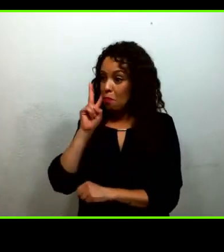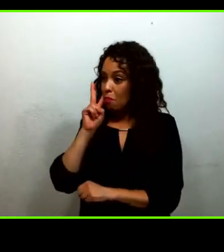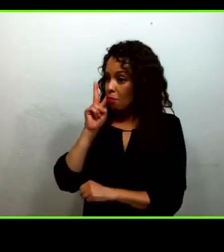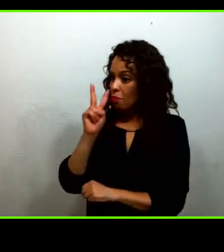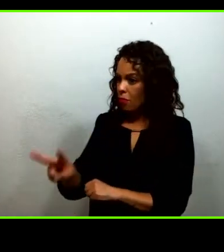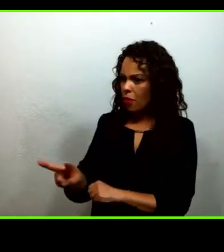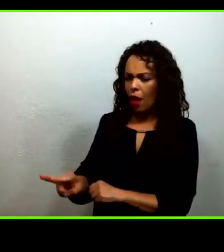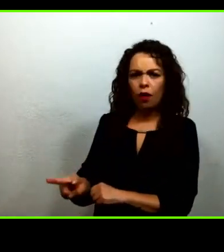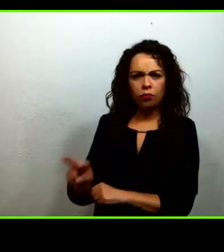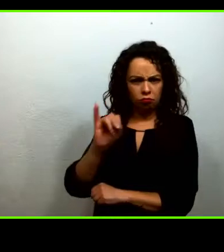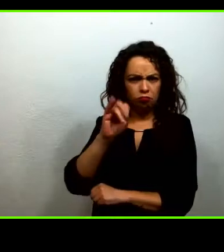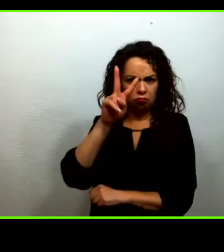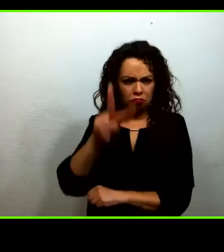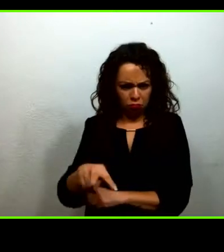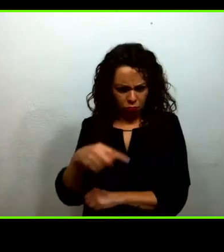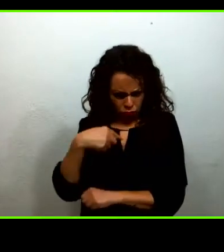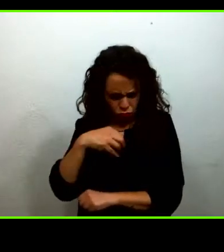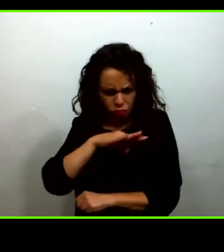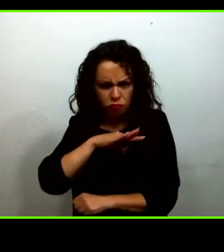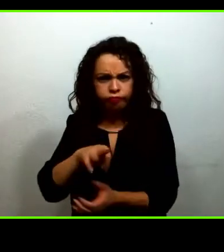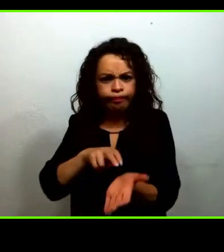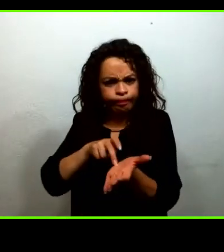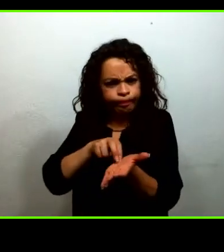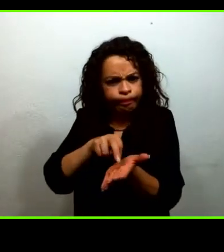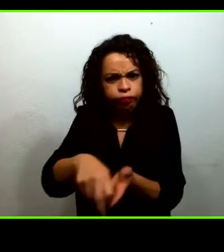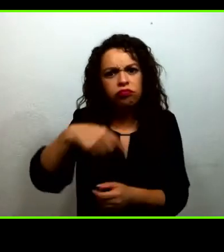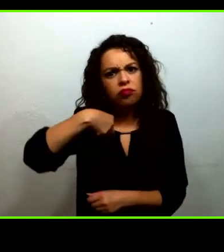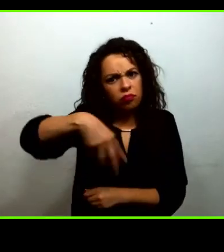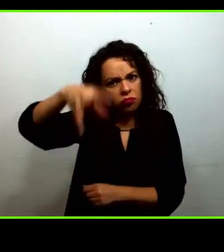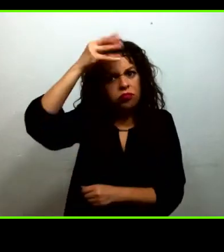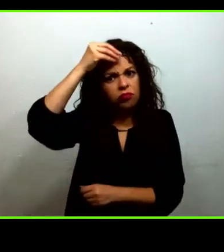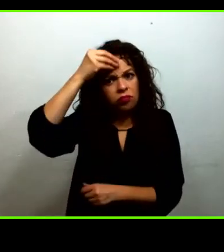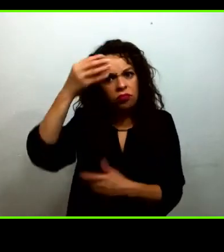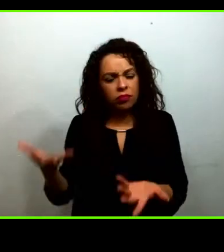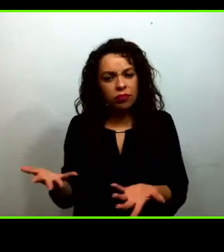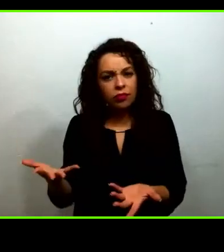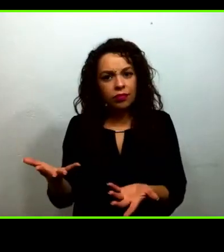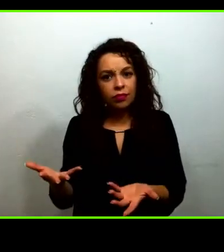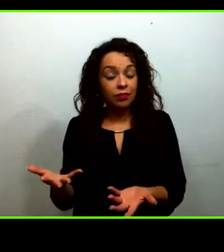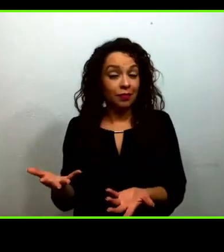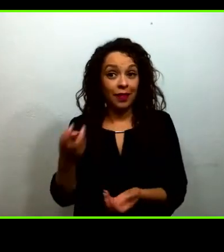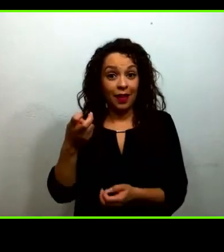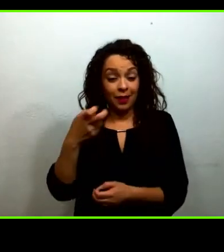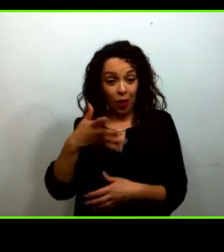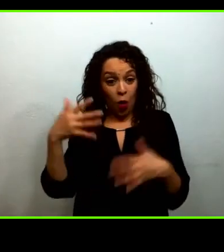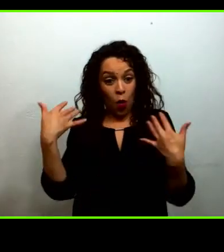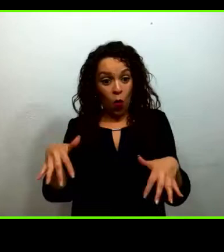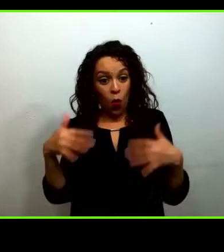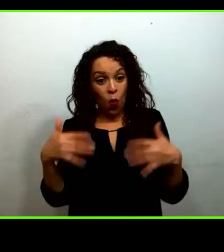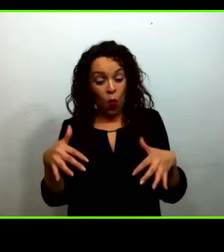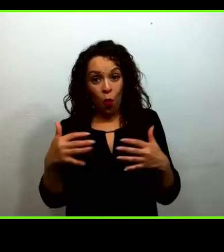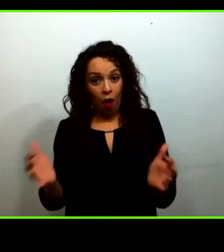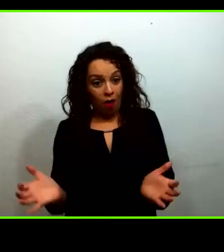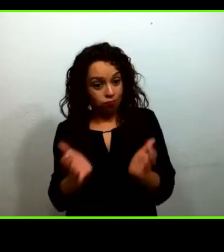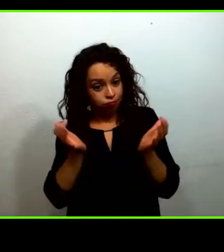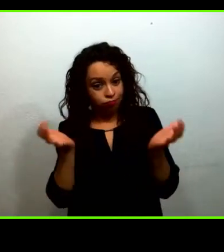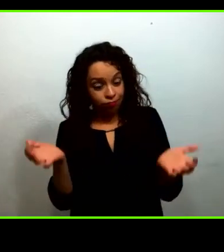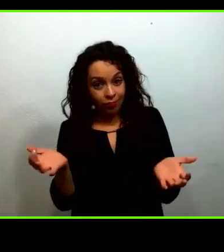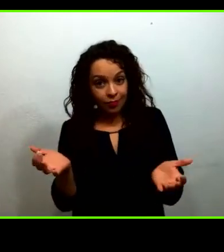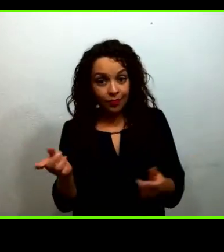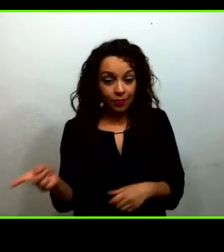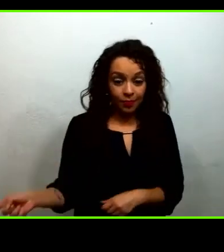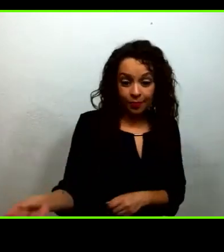de la metodología de devolverle a las personas la seguridad de que